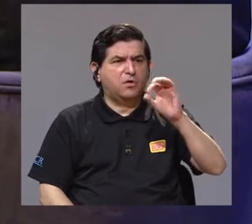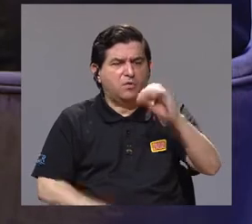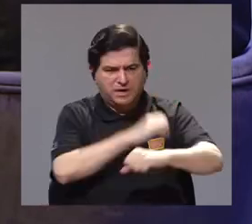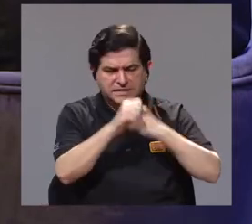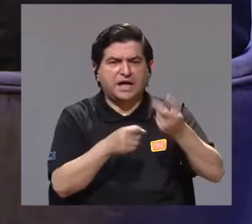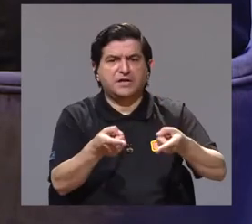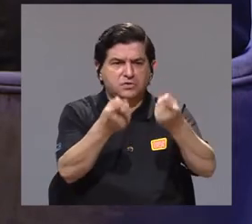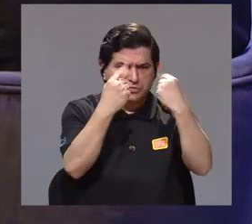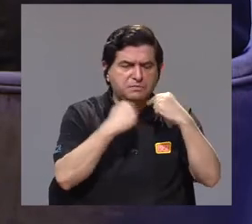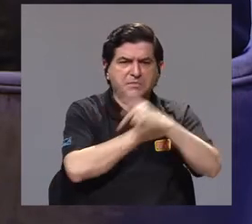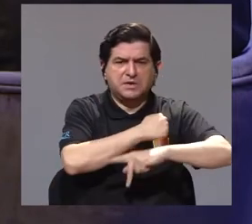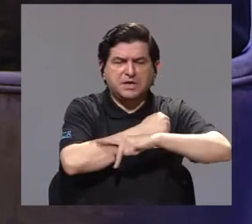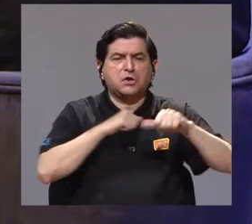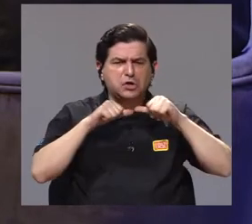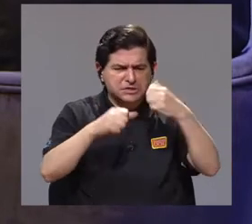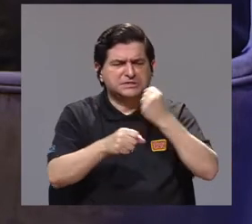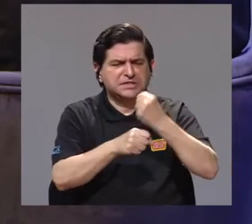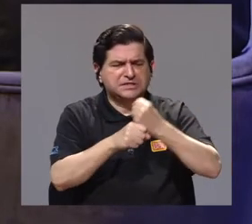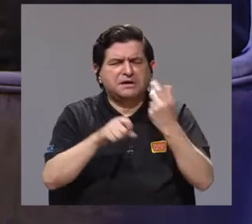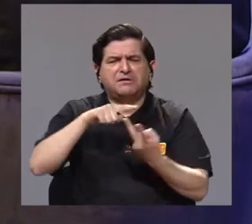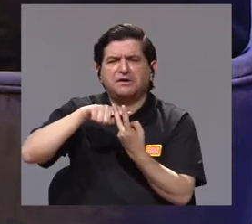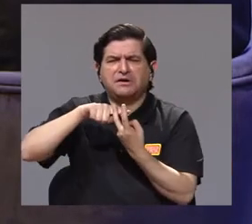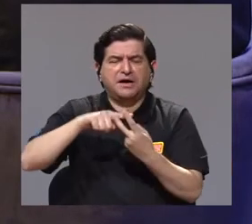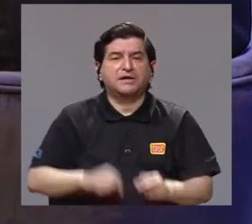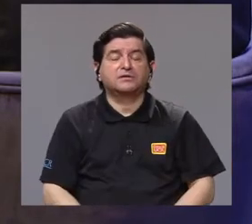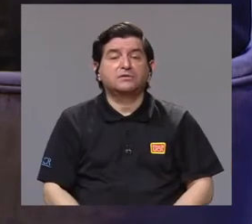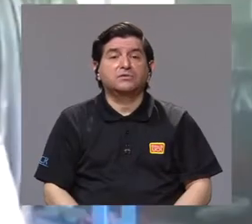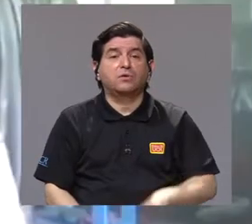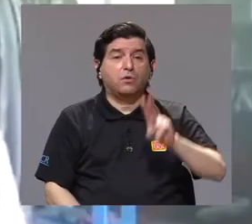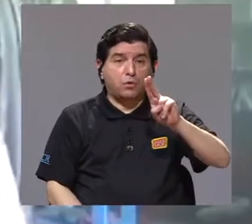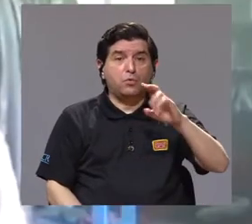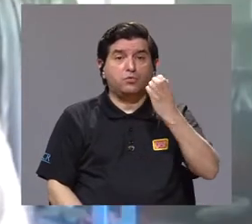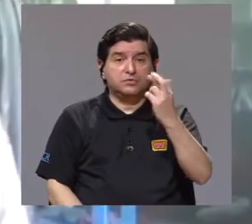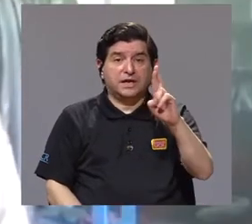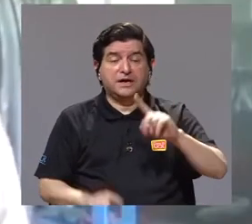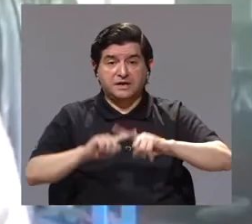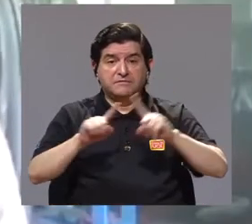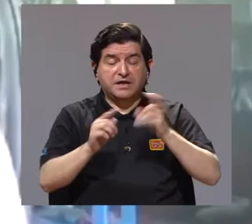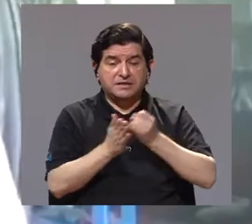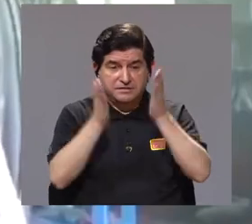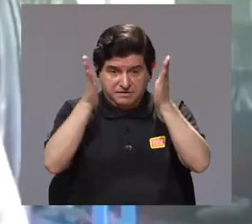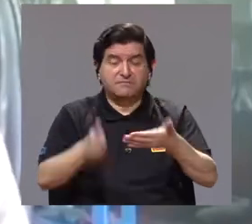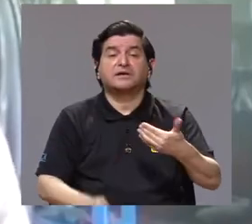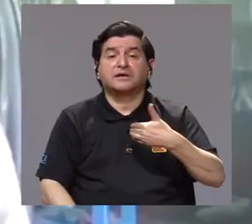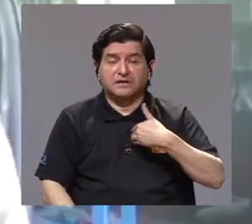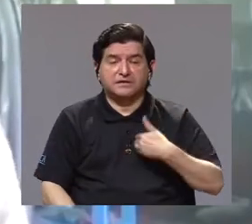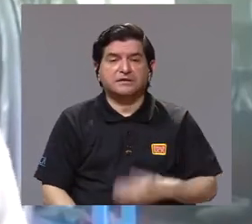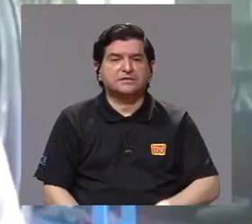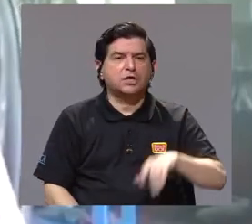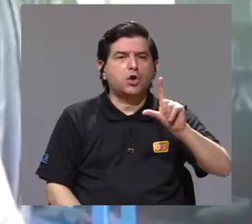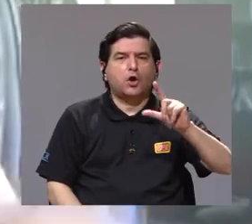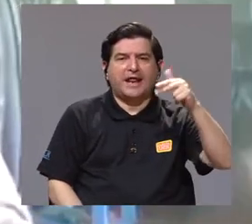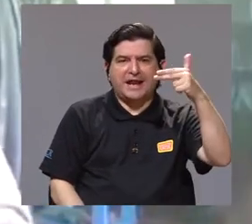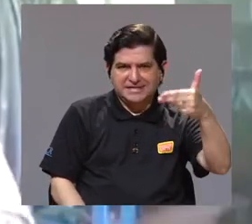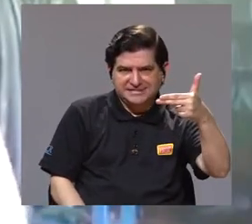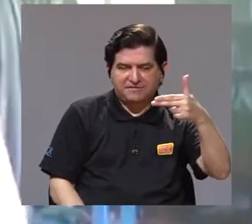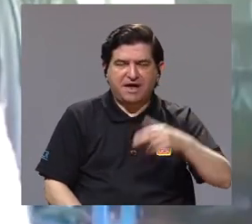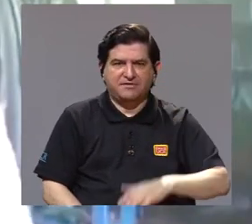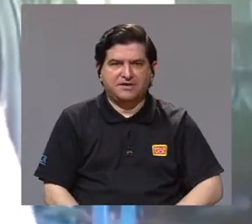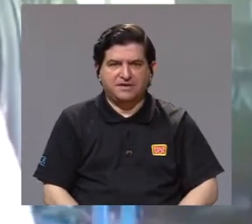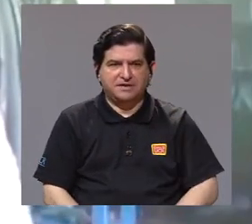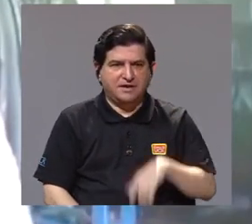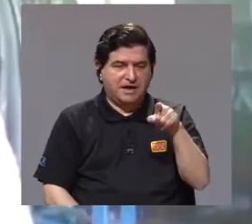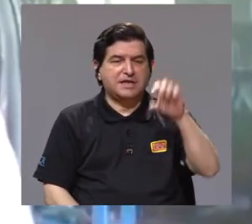30, 40 años de haber venido al país y todavía sigue trabajando con murciélagos. La misma Universidad de Costa Rica tiene varios investigadores, Floriana